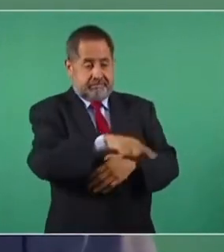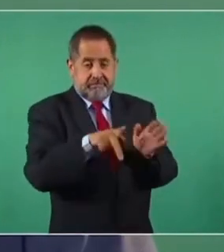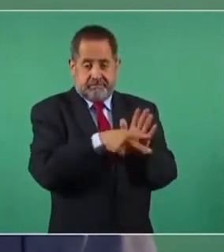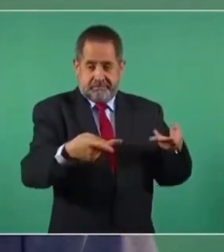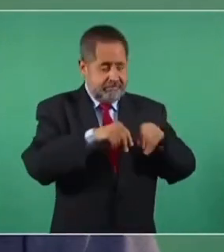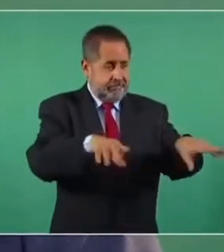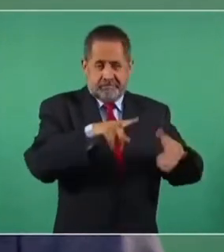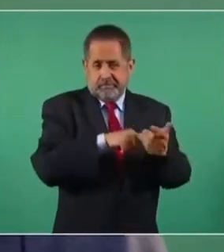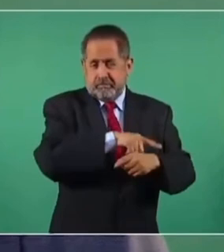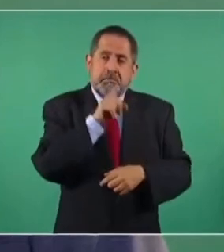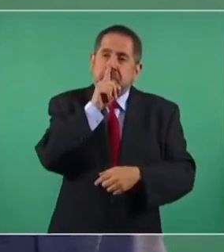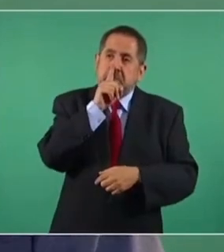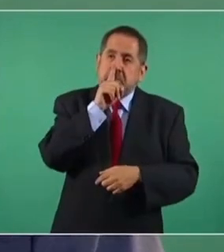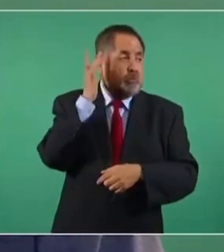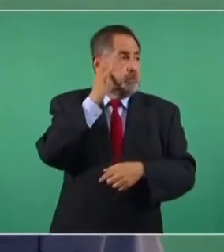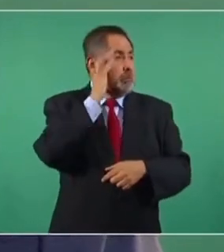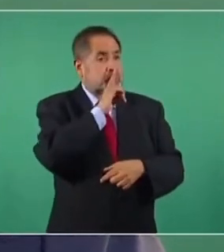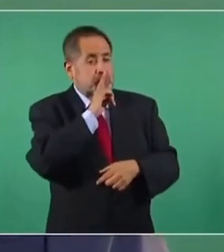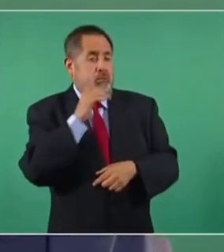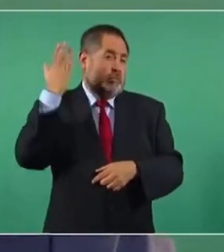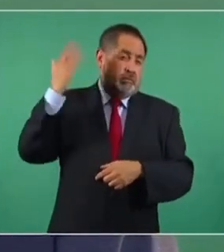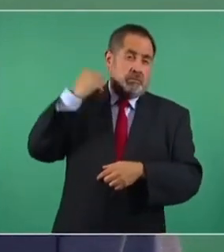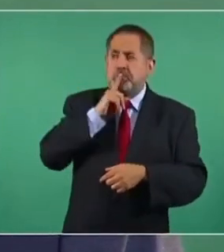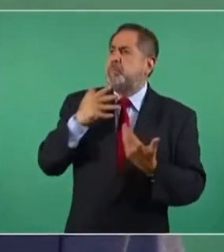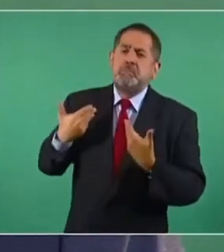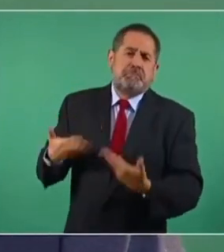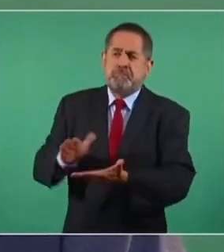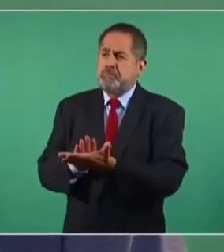callaban, hasta aplaudían,